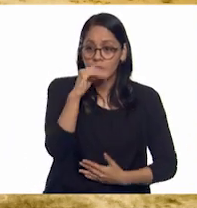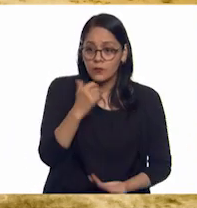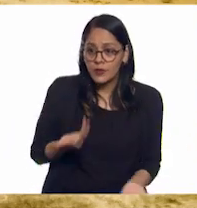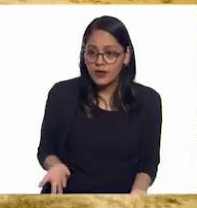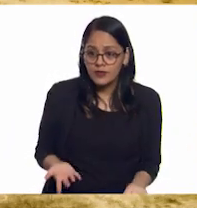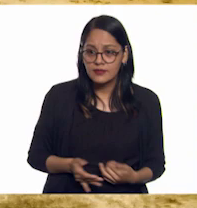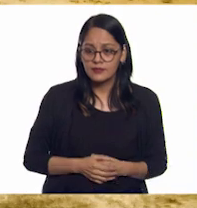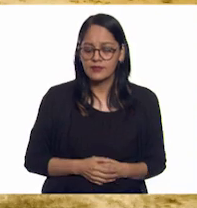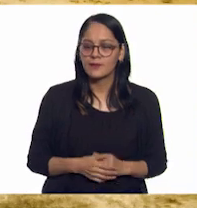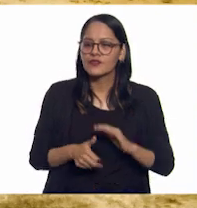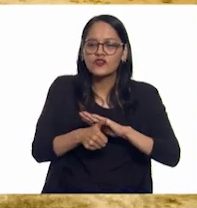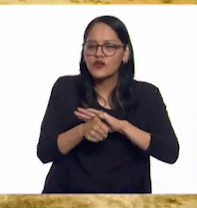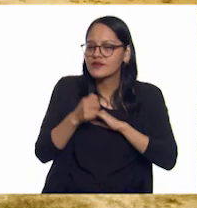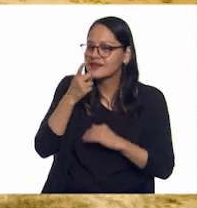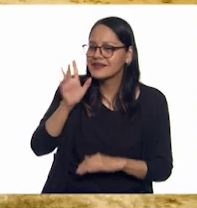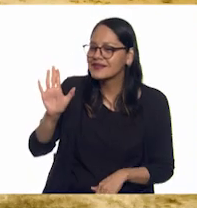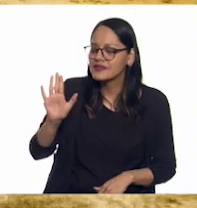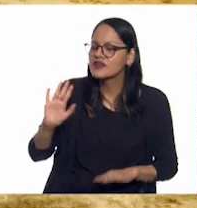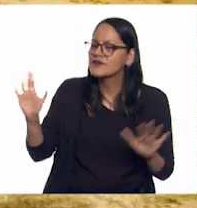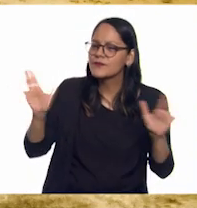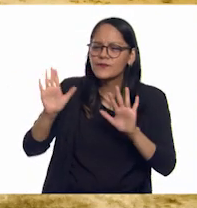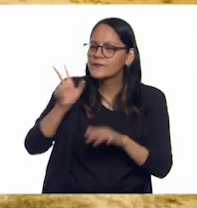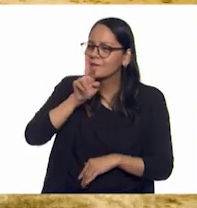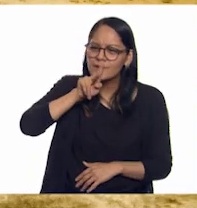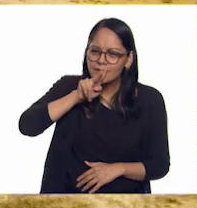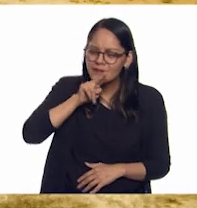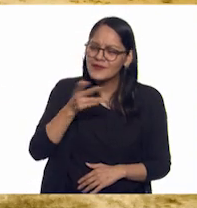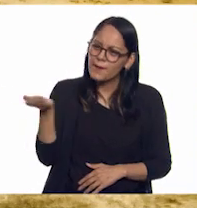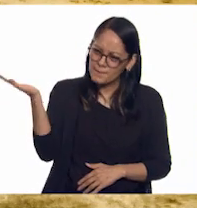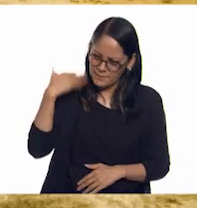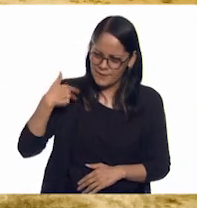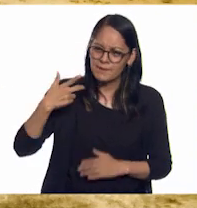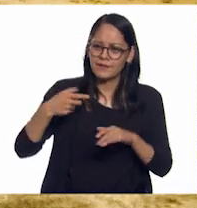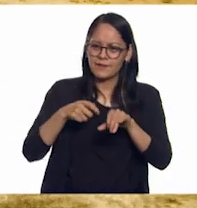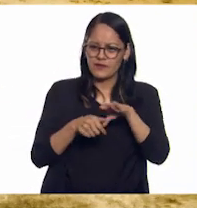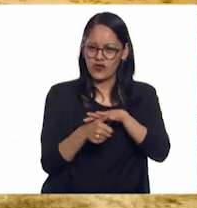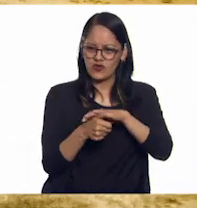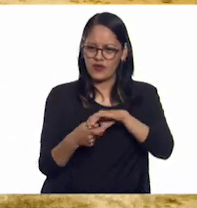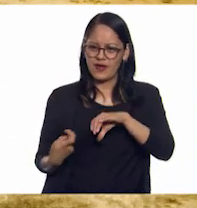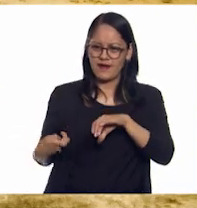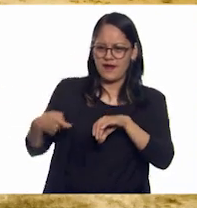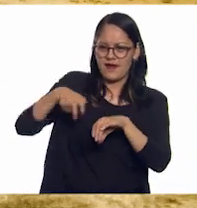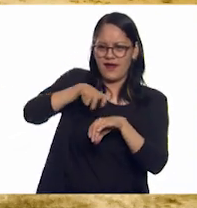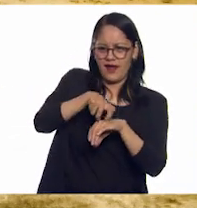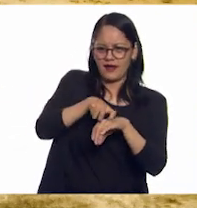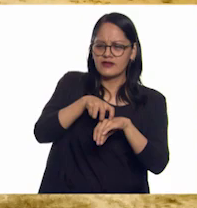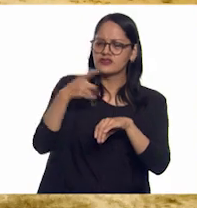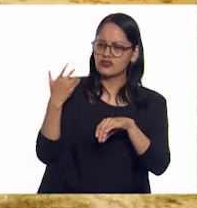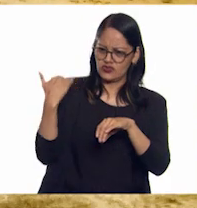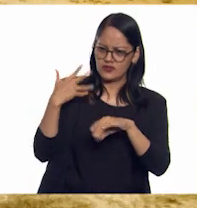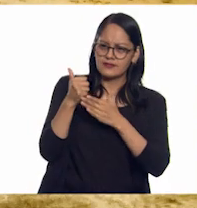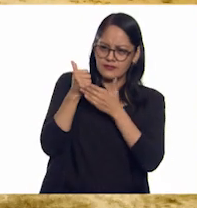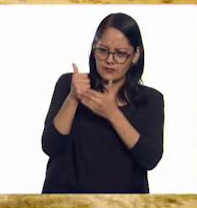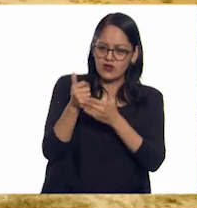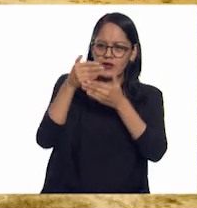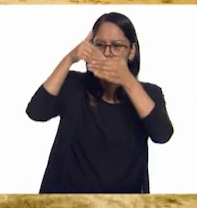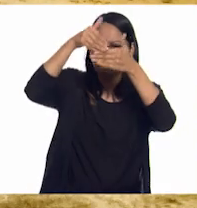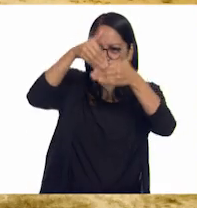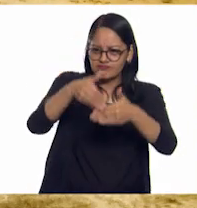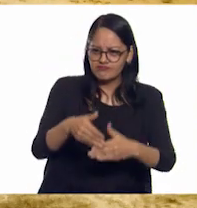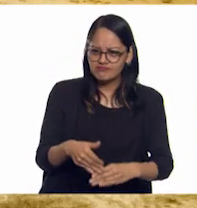tortuga le dijo, ¡No te preocupes! ¡Súbete en mi caparazón! ¡Yo te llevaré al fondo del mar!